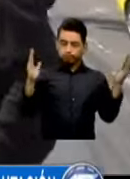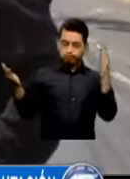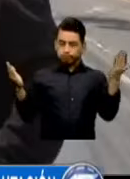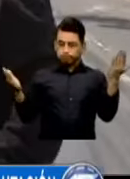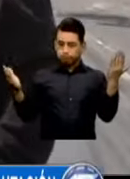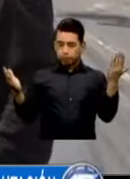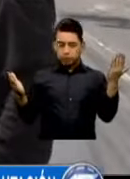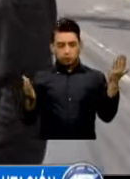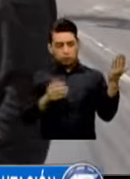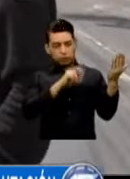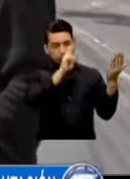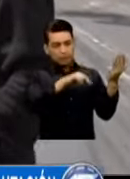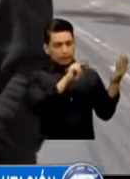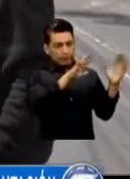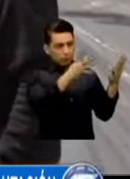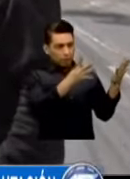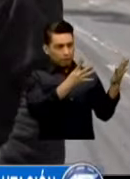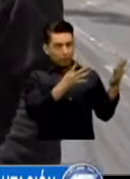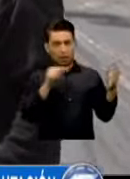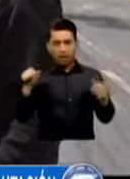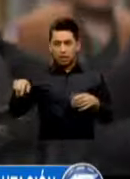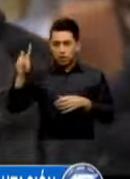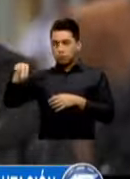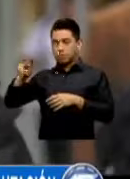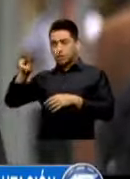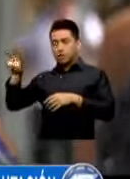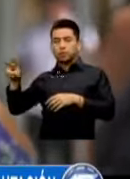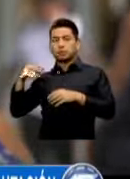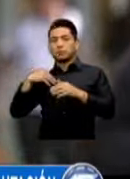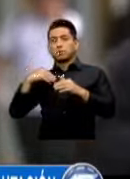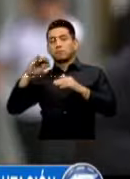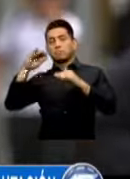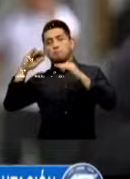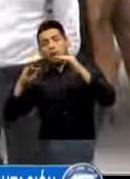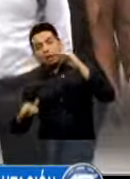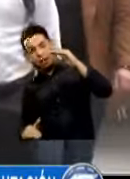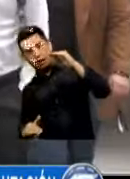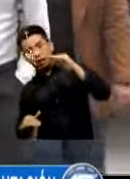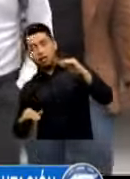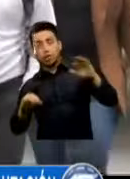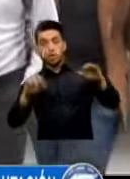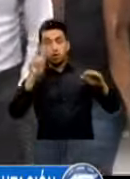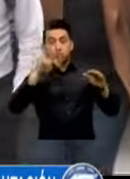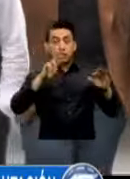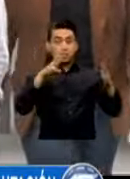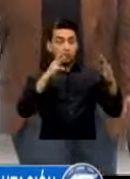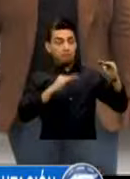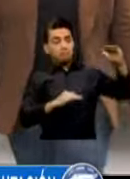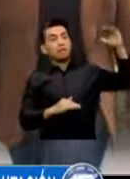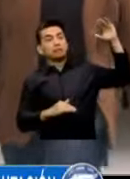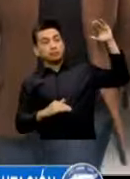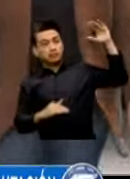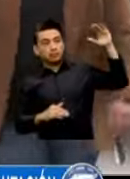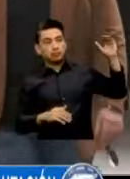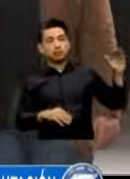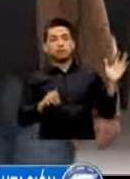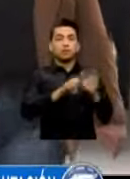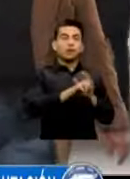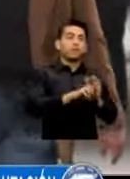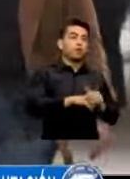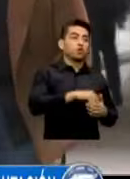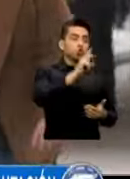Aún Estamos Por Debajo De Las Cifras En Si Desde El Año 2009 Al 2022 El